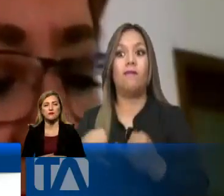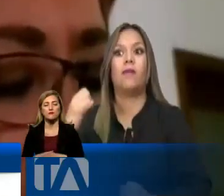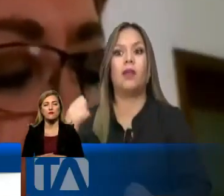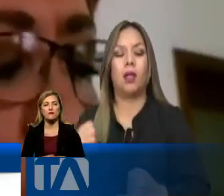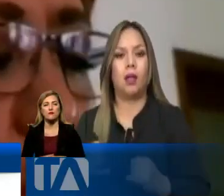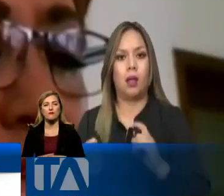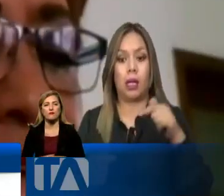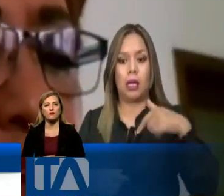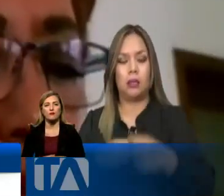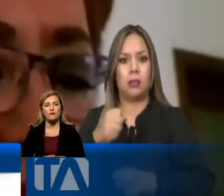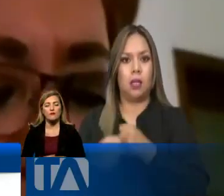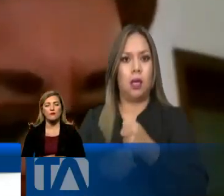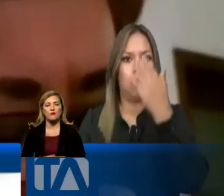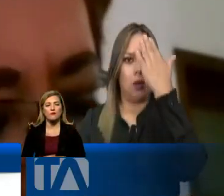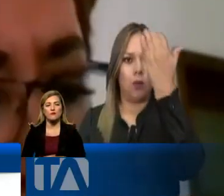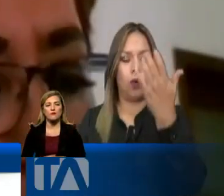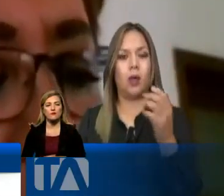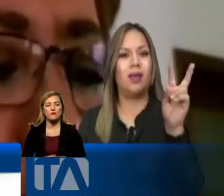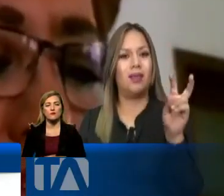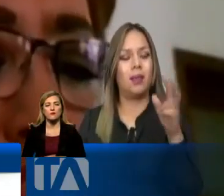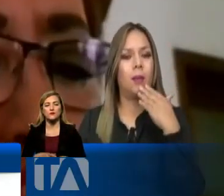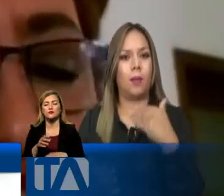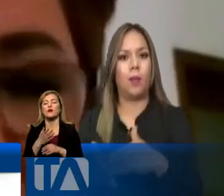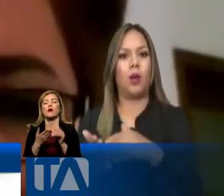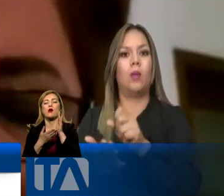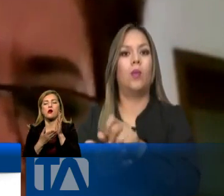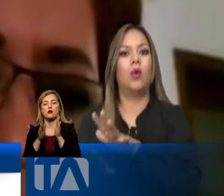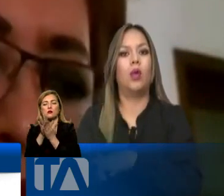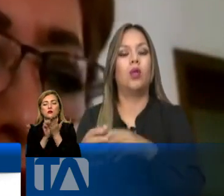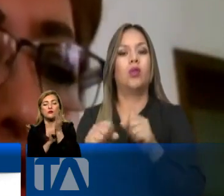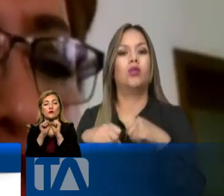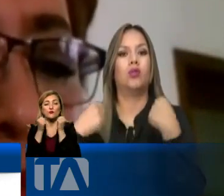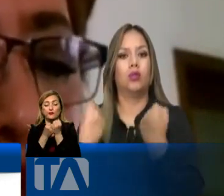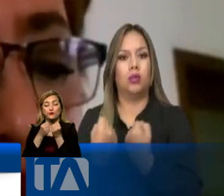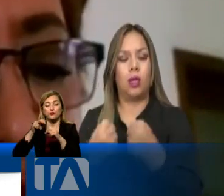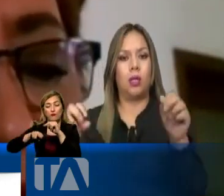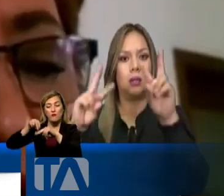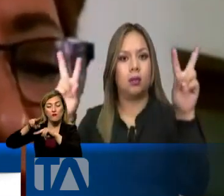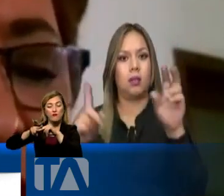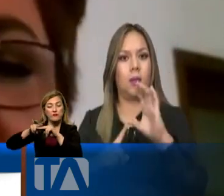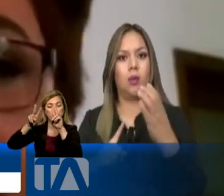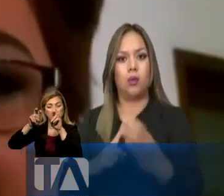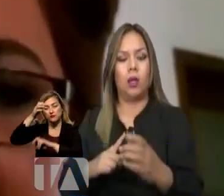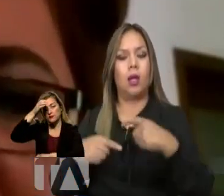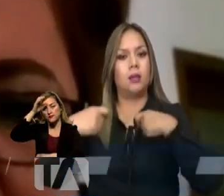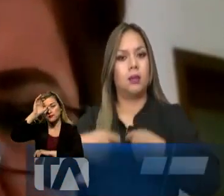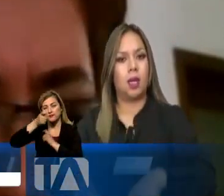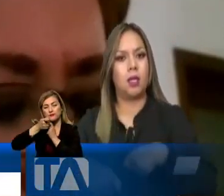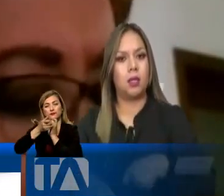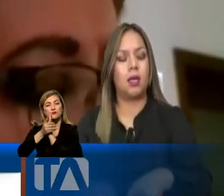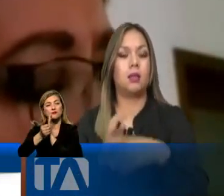ejecutadas este año ya que obedecen, por ejemplo, a proyectos sociales que tienen que ver con temas culturales, talleres y